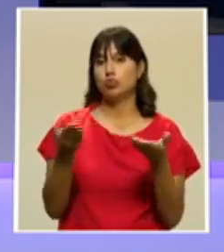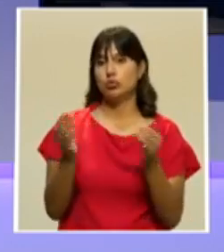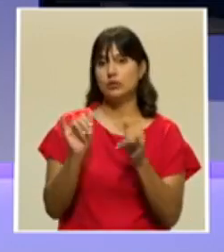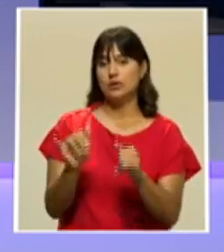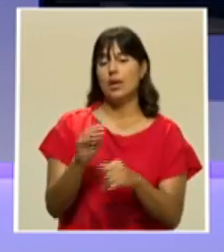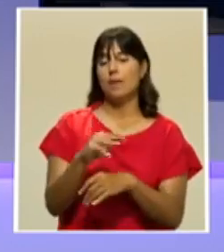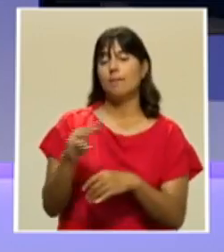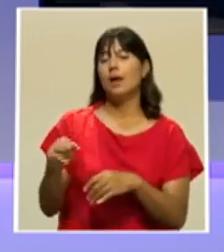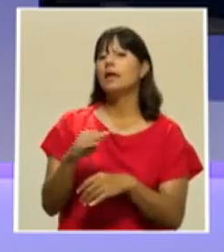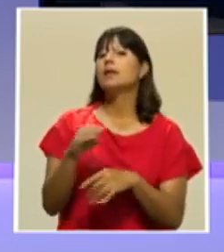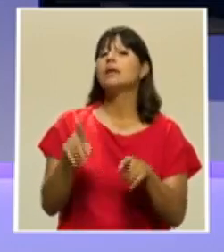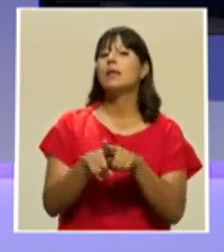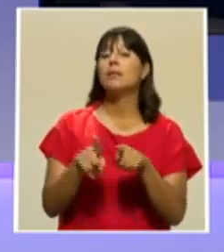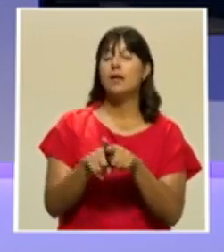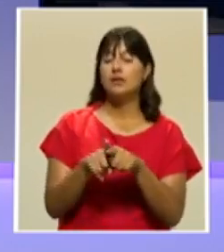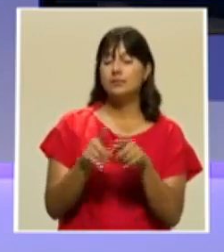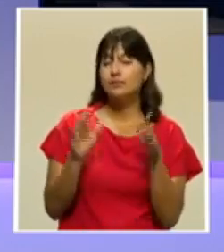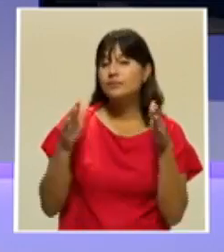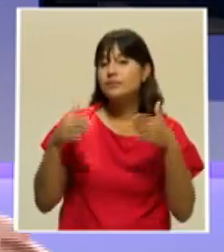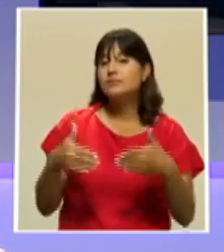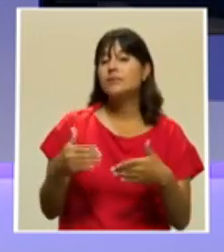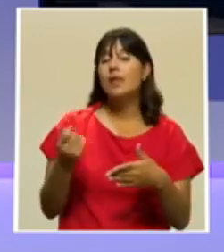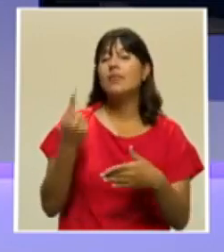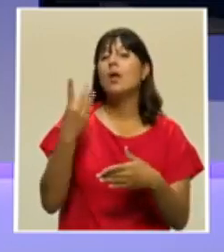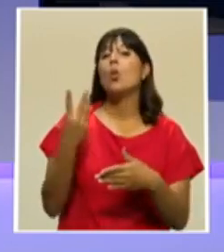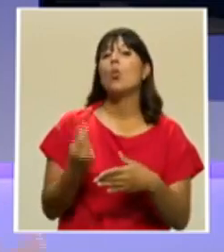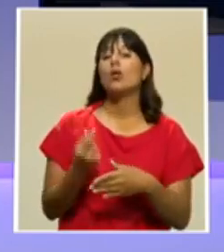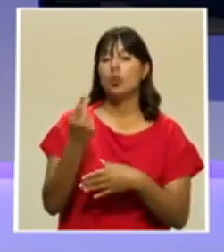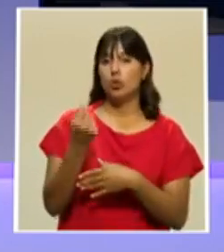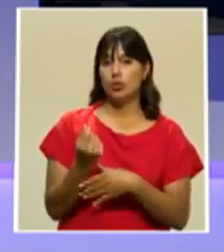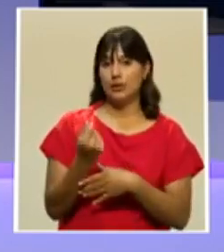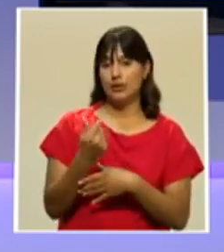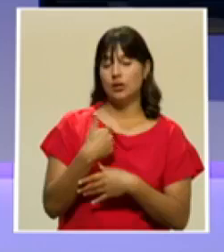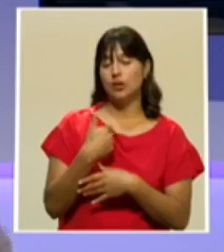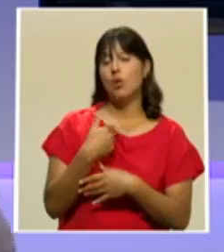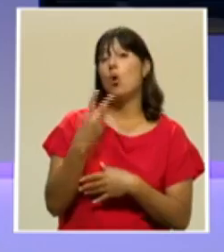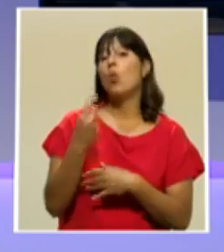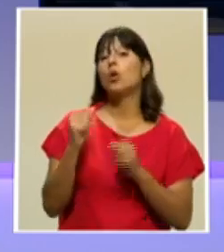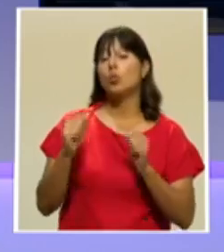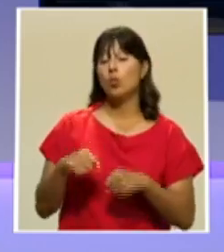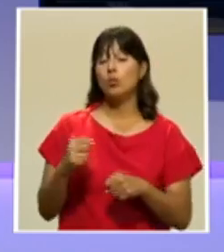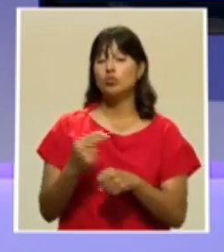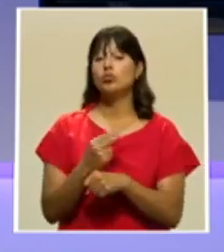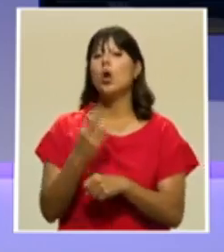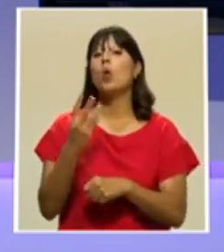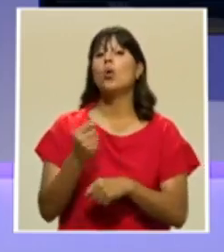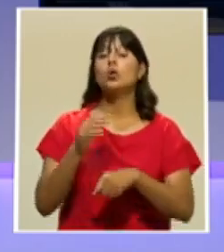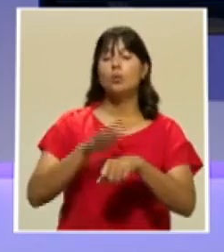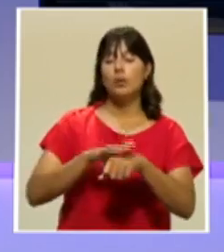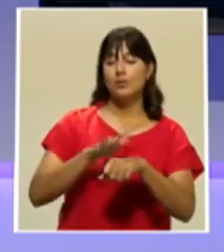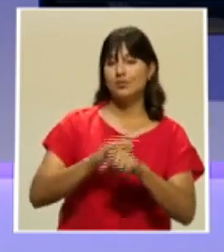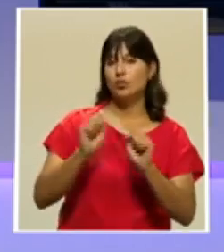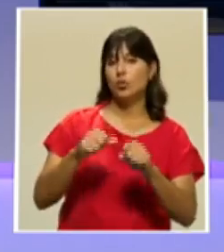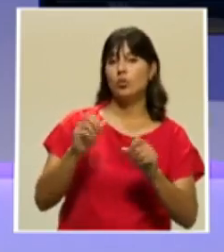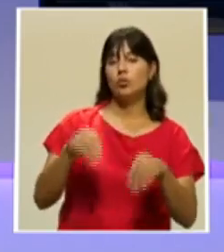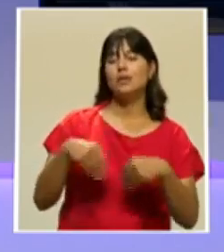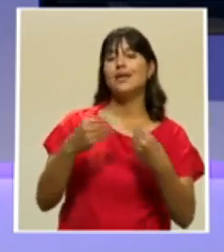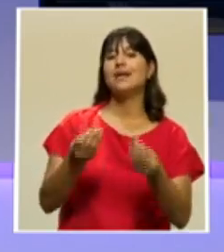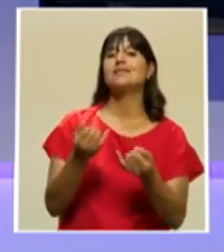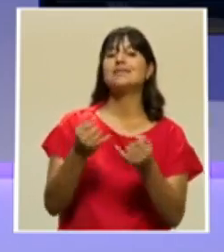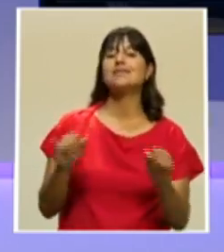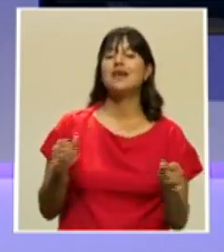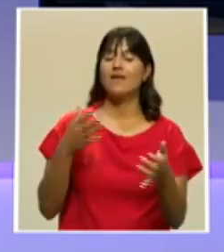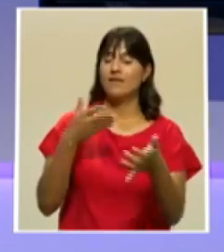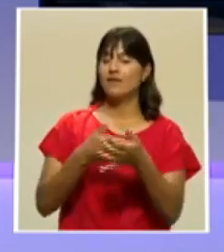invertir en entender cuánto tenemos ahí, cuánto podemos sacar, cuántas licencias realmente podemos dar sin afectar